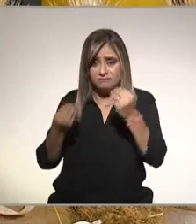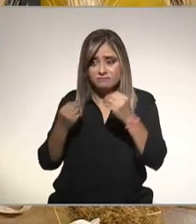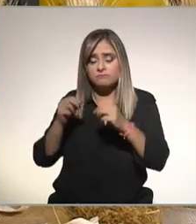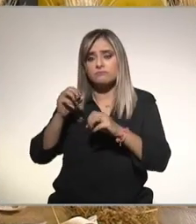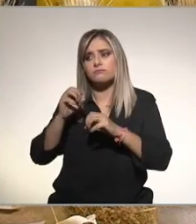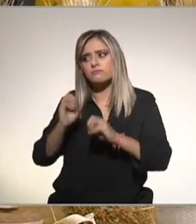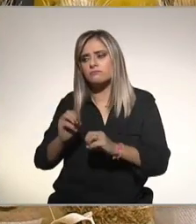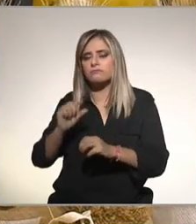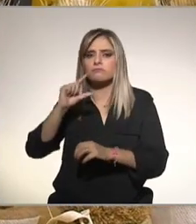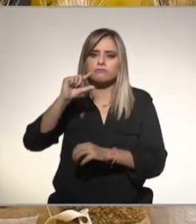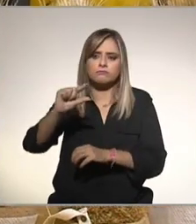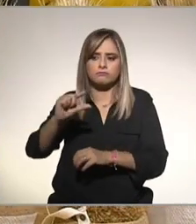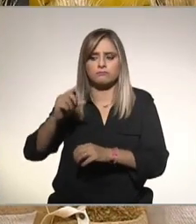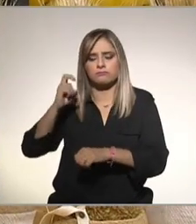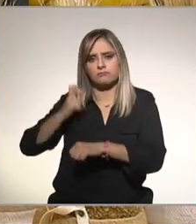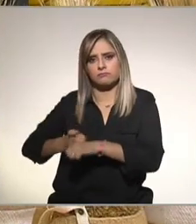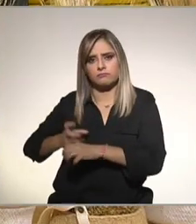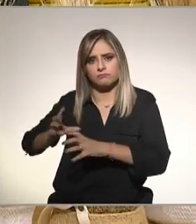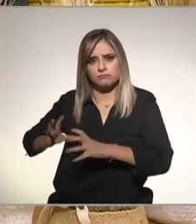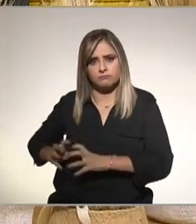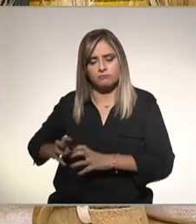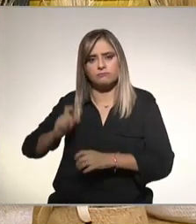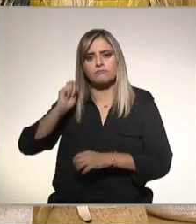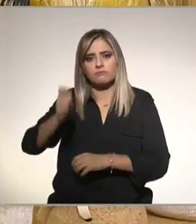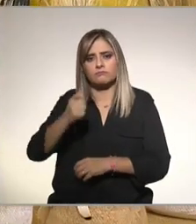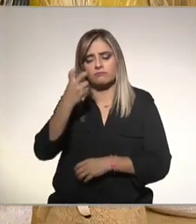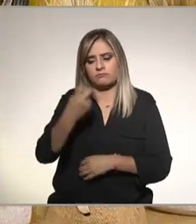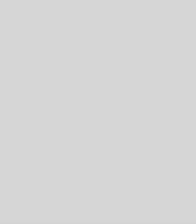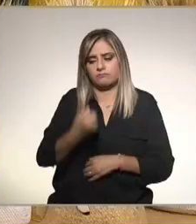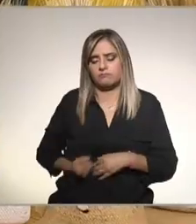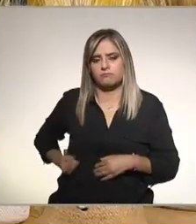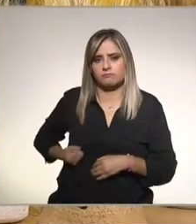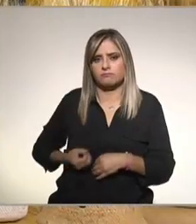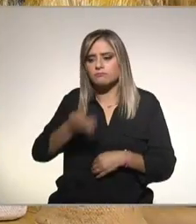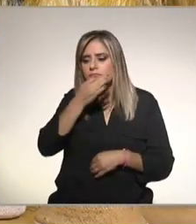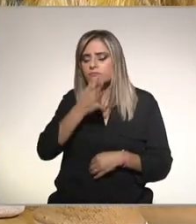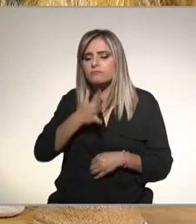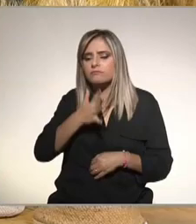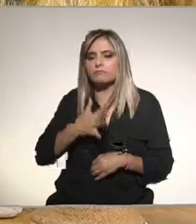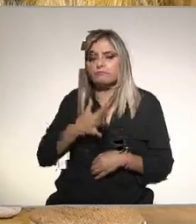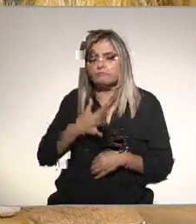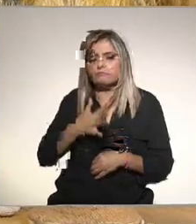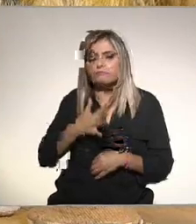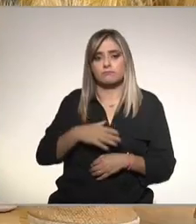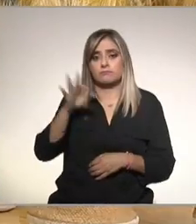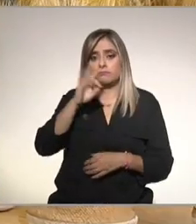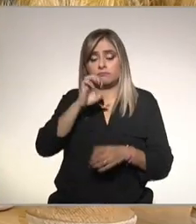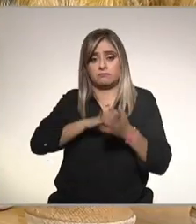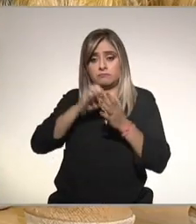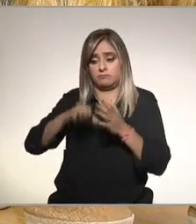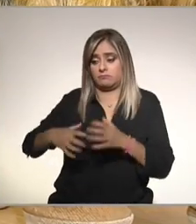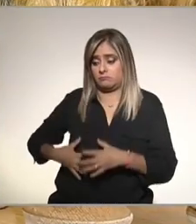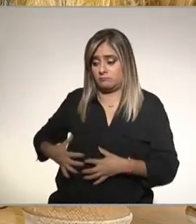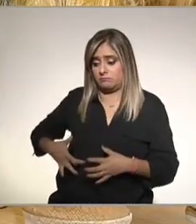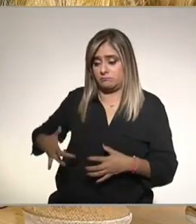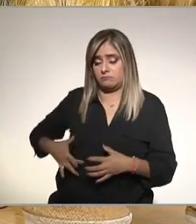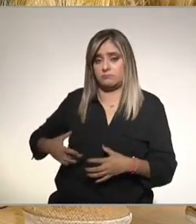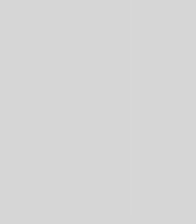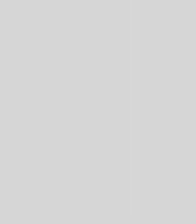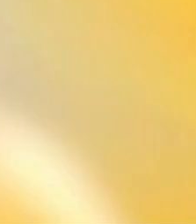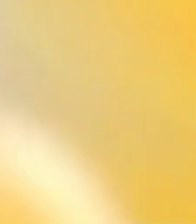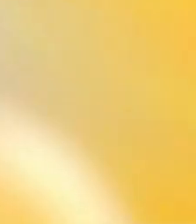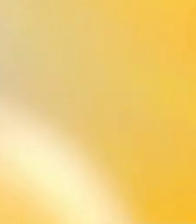esponjita que se va haciendo rígido qué tan rígido y si ya nuestro hígado pierde